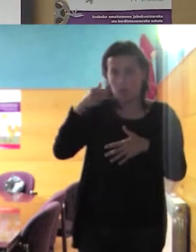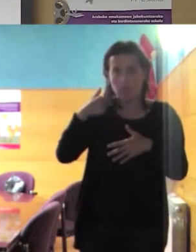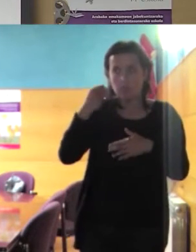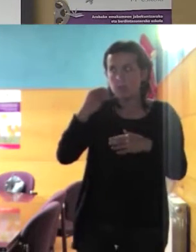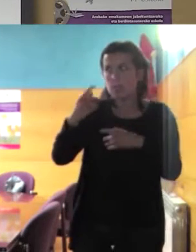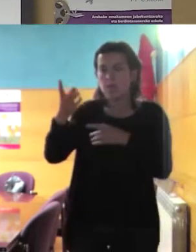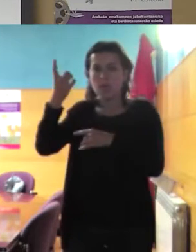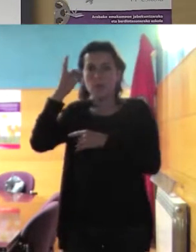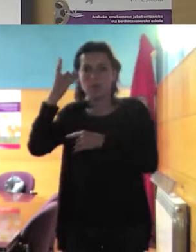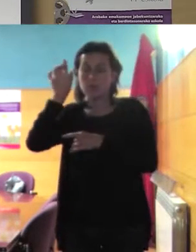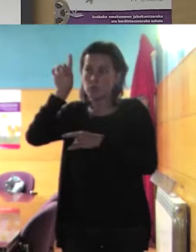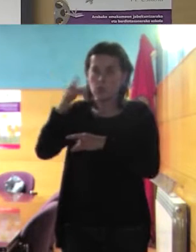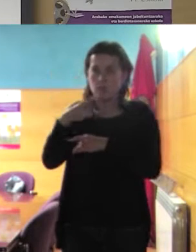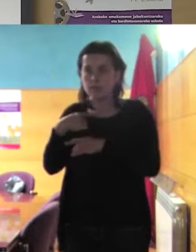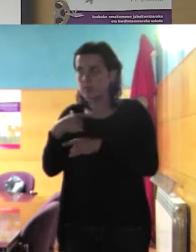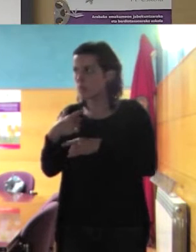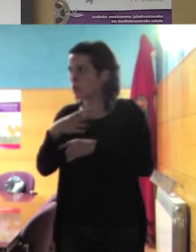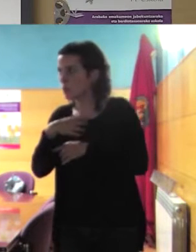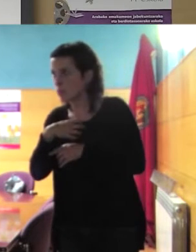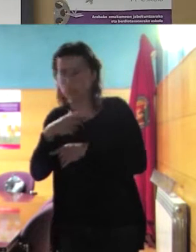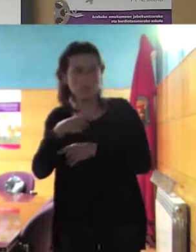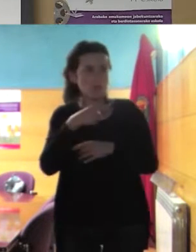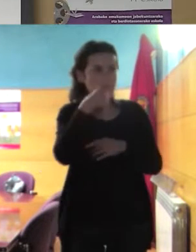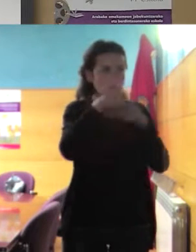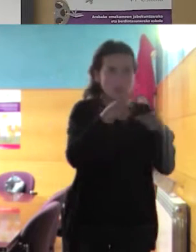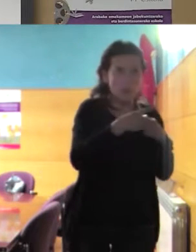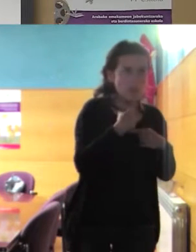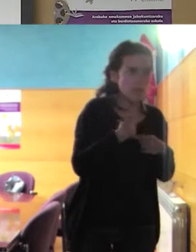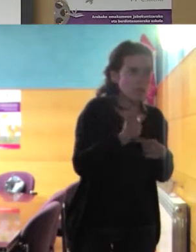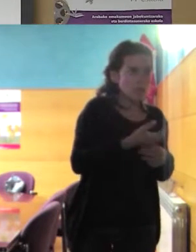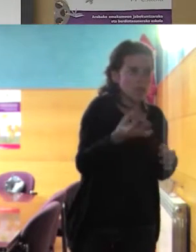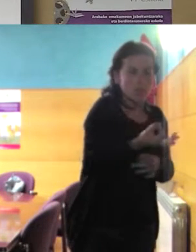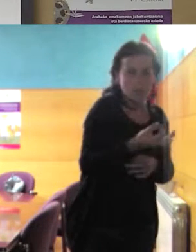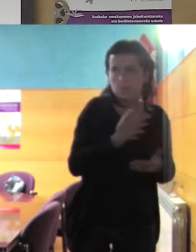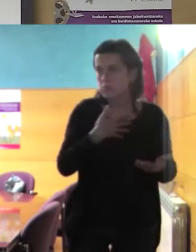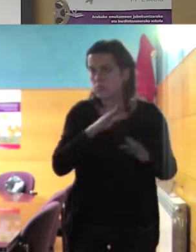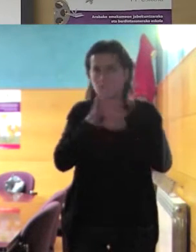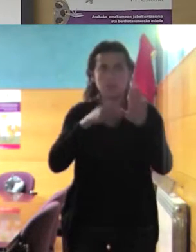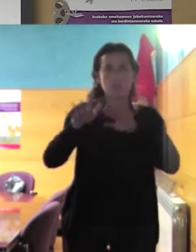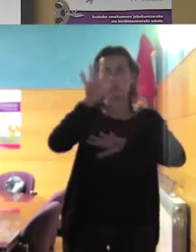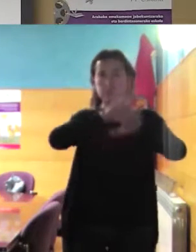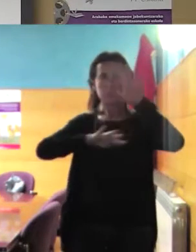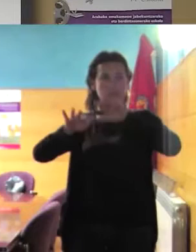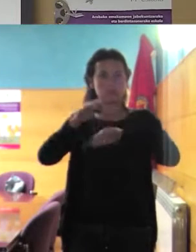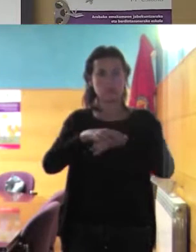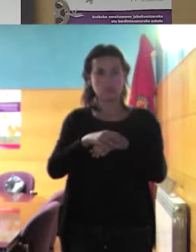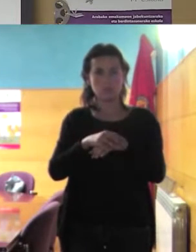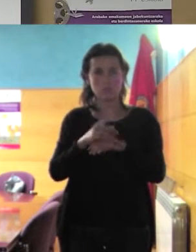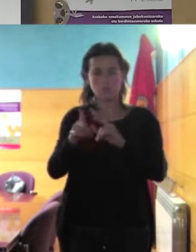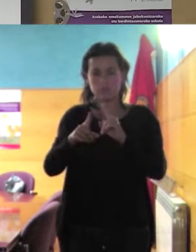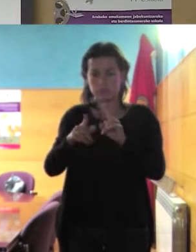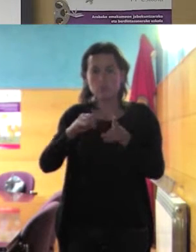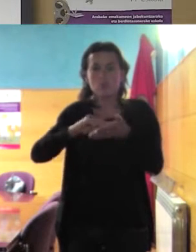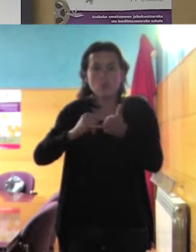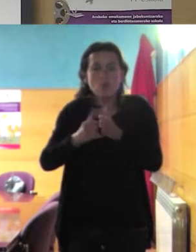el padre que dicen que está bien pues a ver vete a gestionar eso vete a gestionar eso y a ver cómo sales de esa pelea porque la